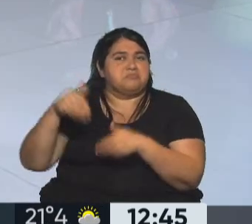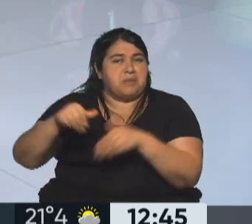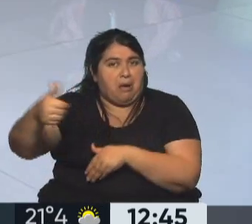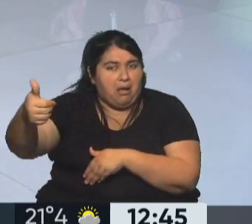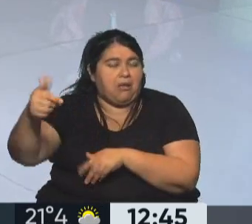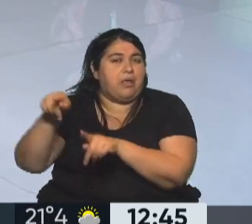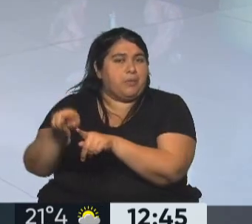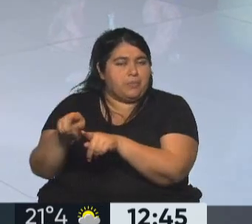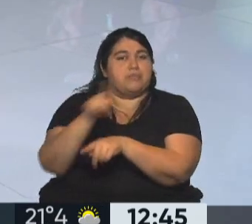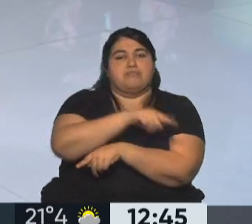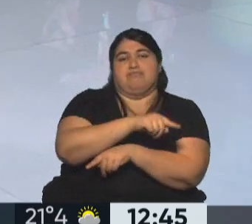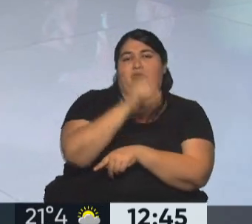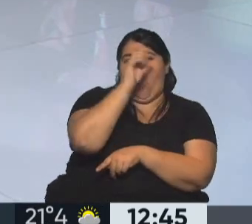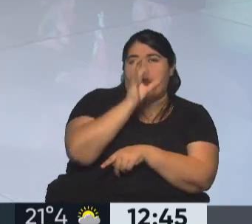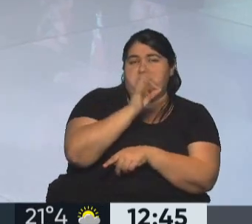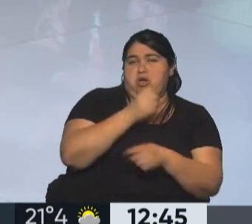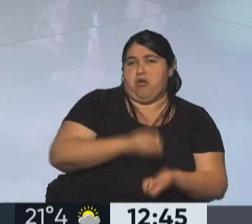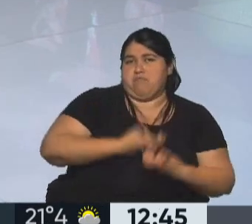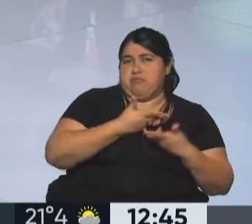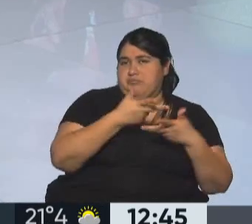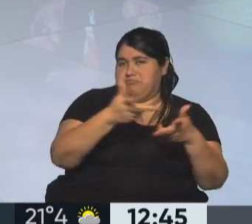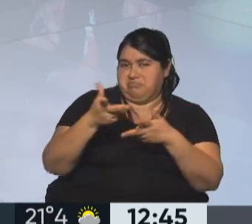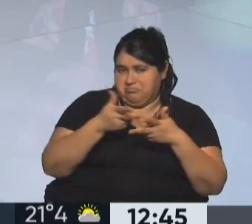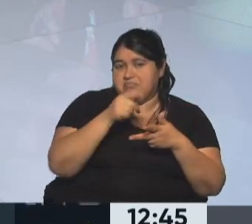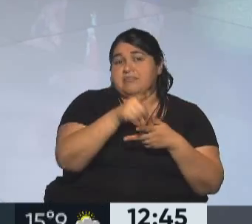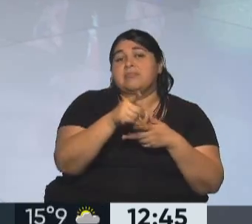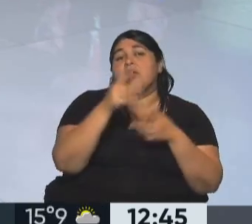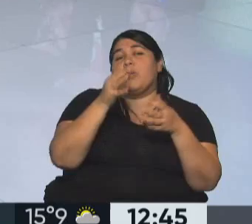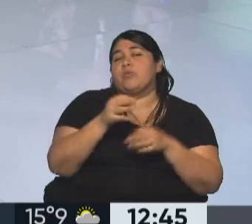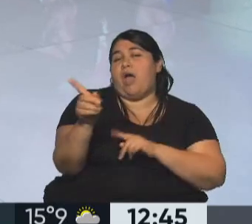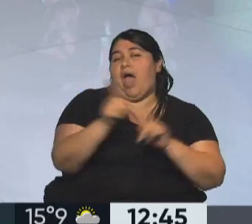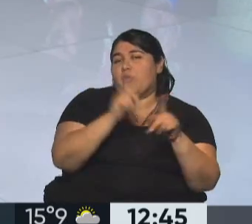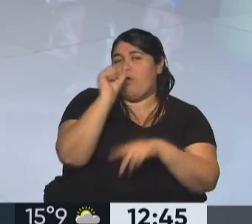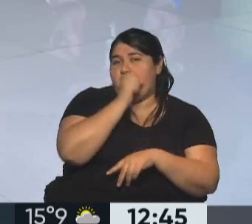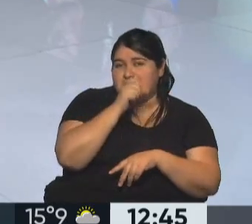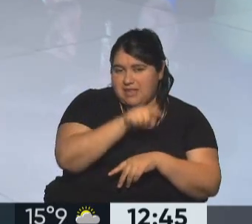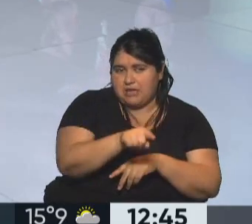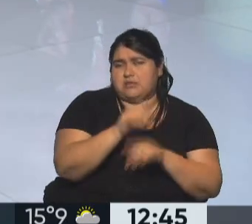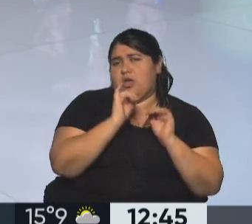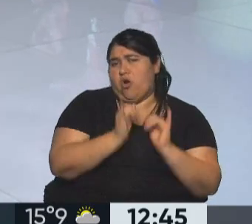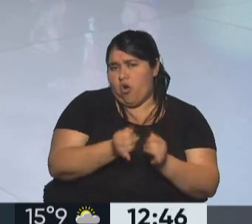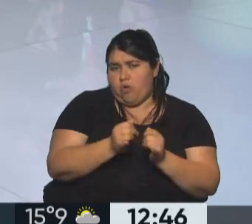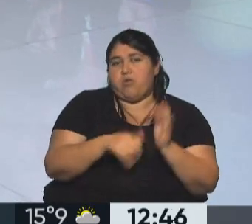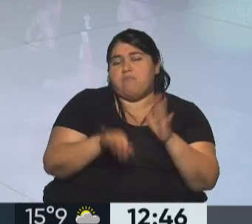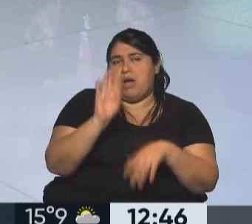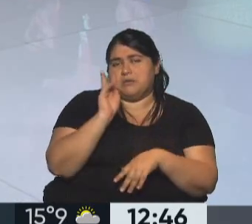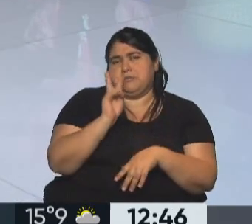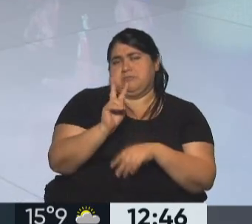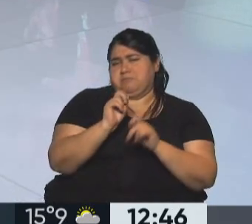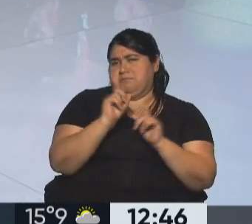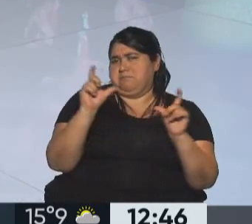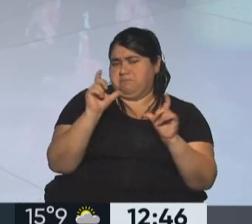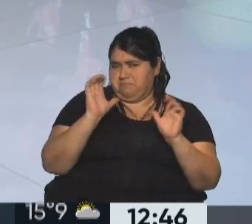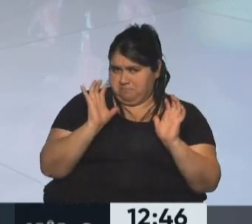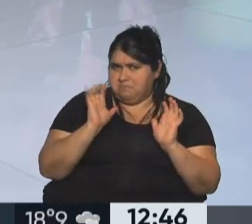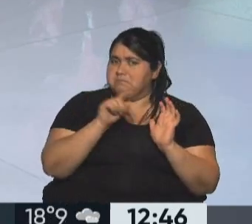comparten su pensamiento con quienes lo siguen. En el caso de algunos artistas muy jóvenes, fue muy llamativo porque, bueno, obviamente